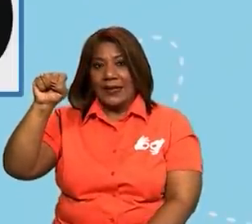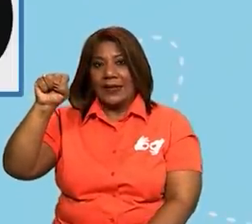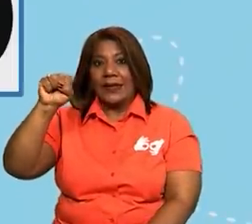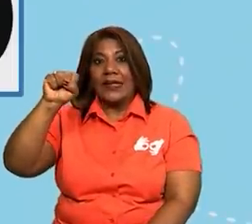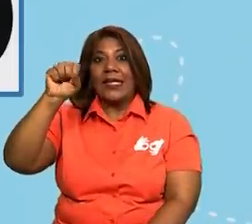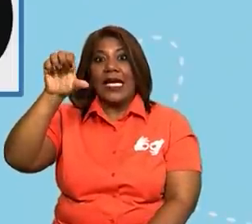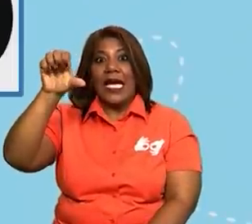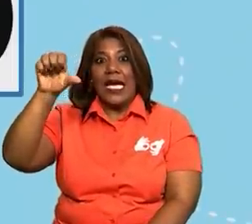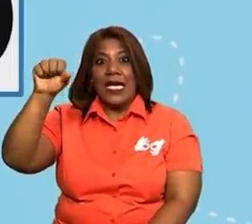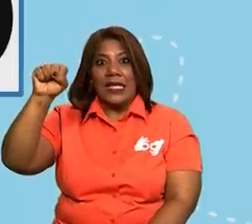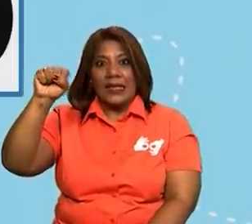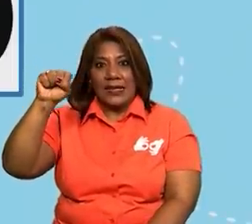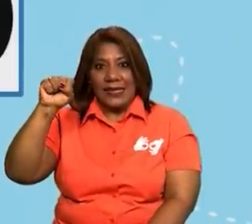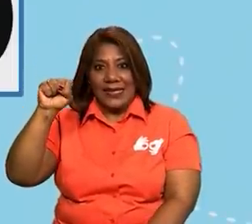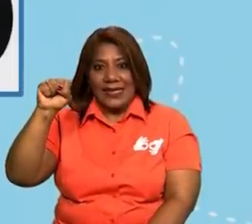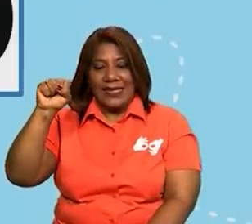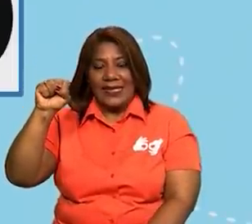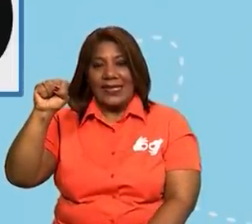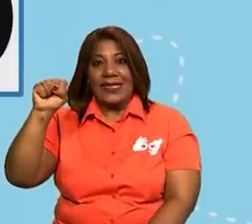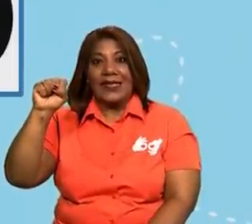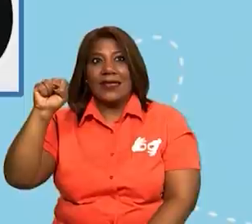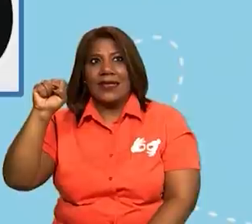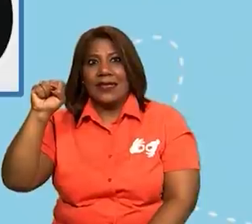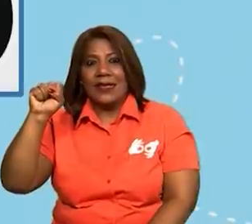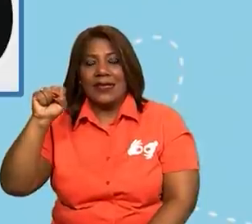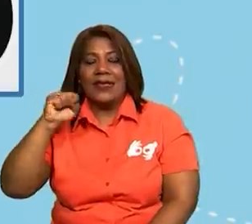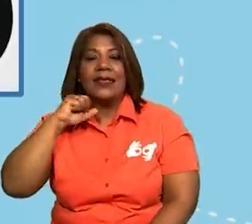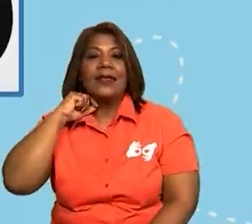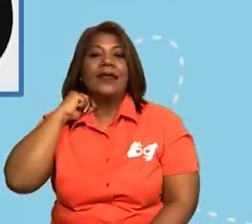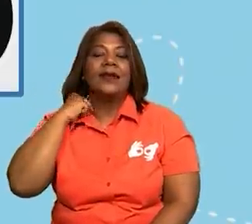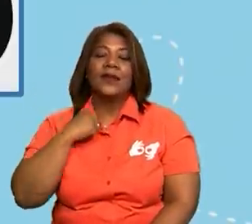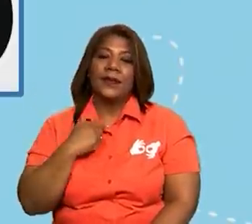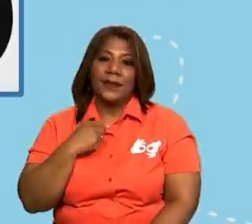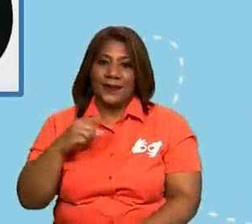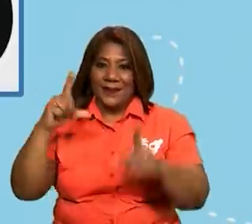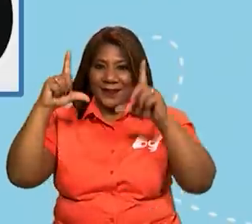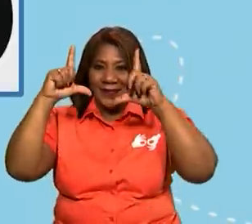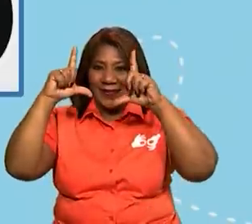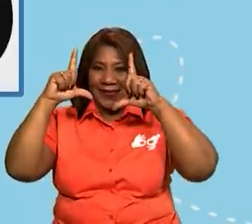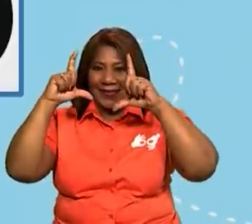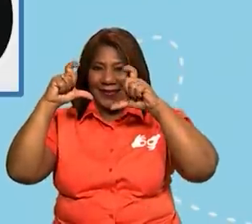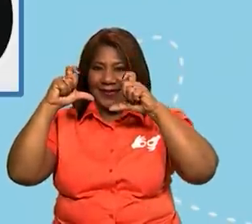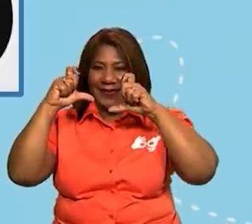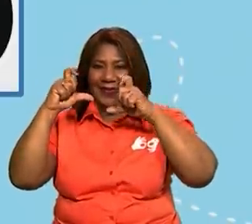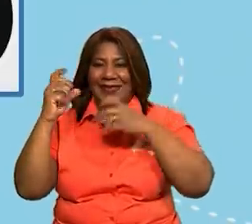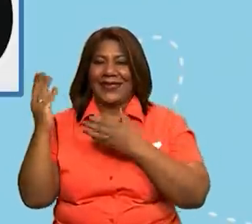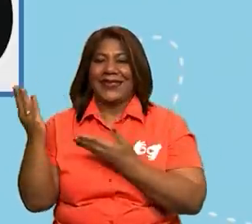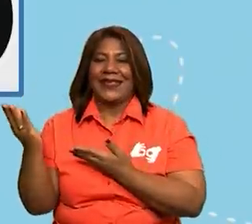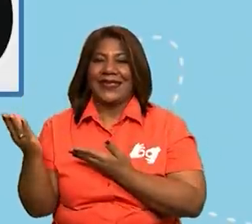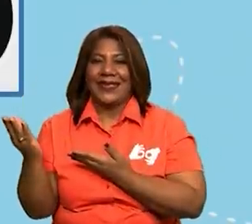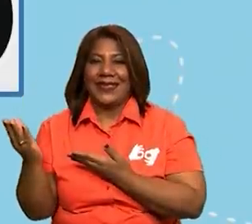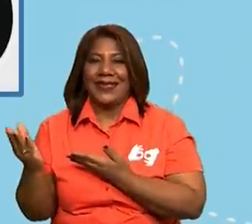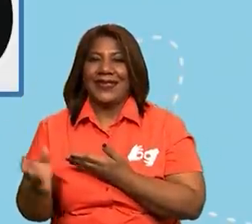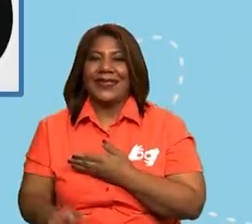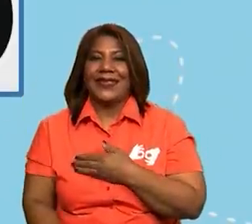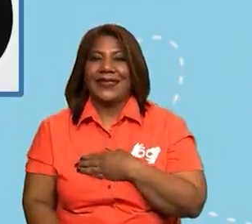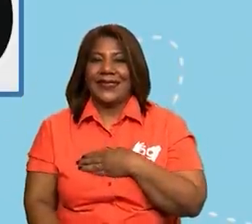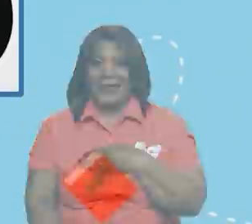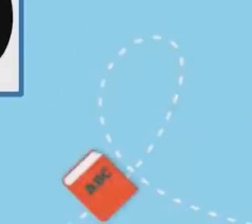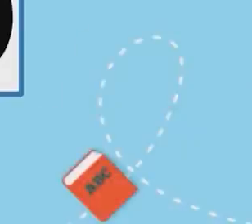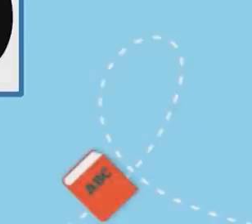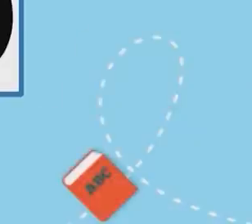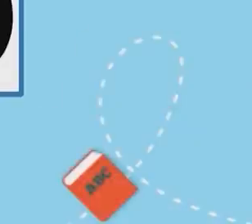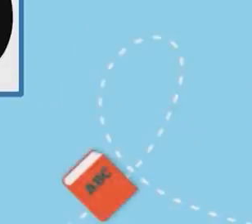¿verdad? De la S. Entonces, vamos a tomar una captura de pantalla para